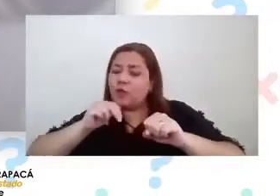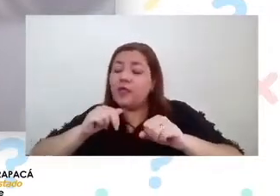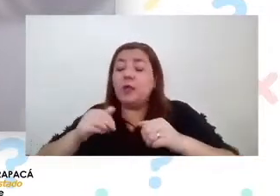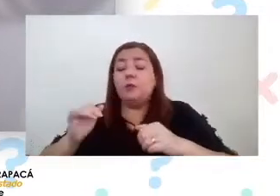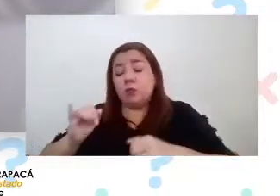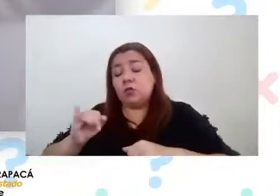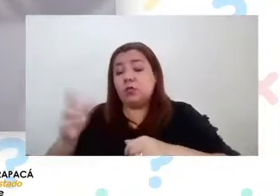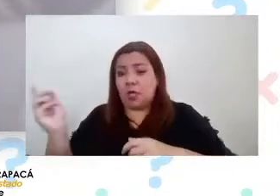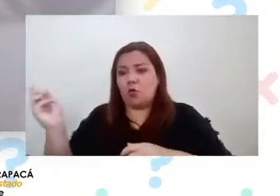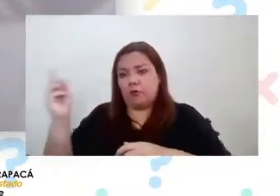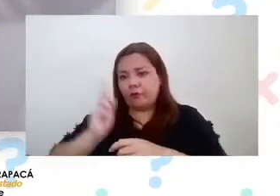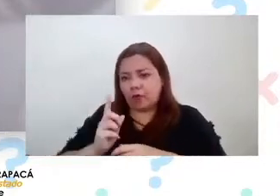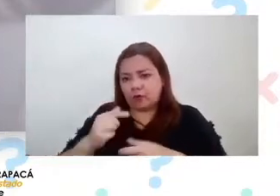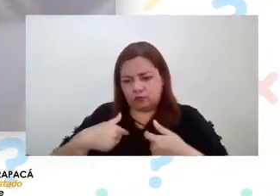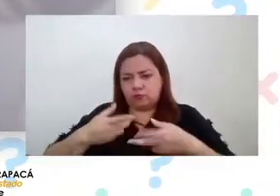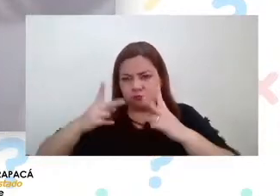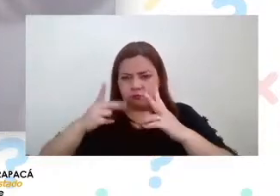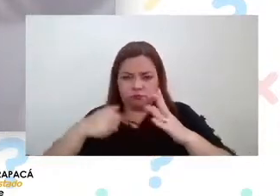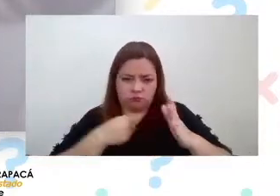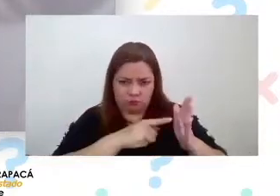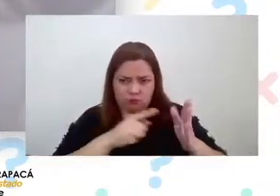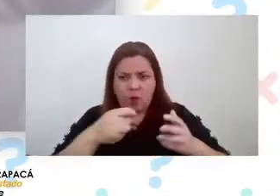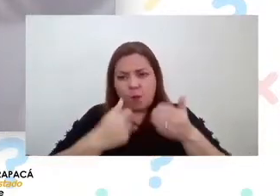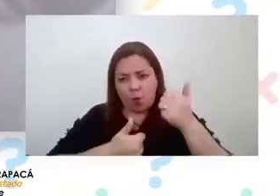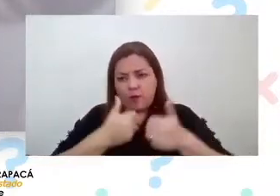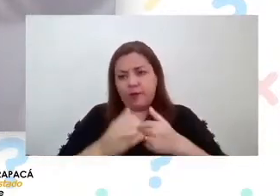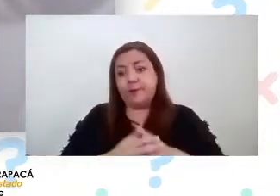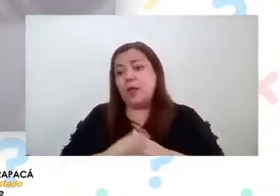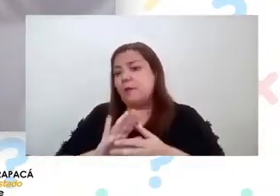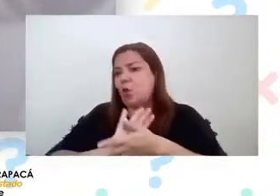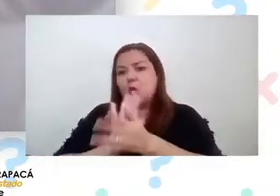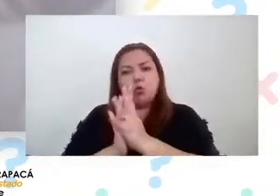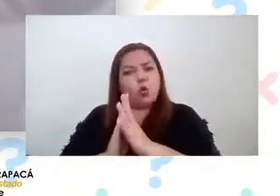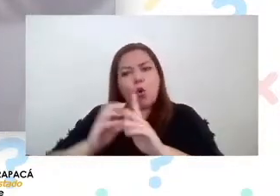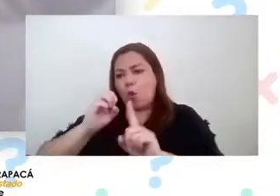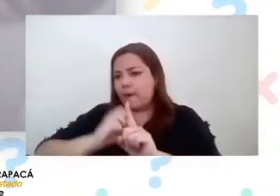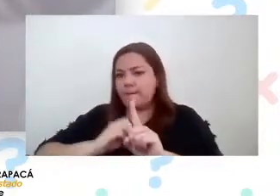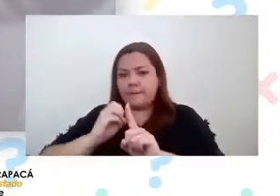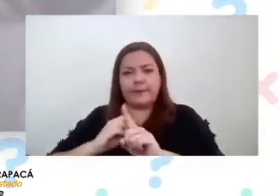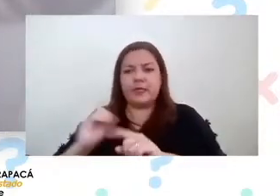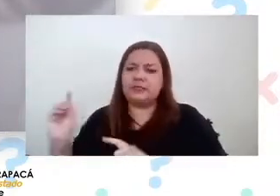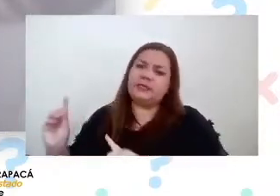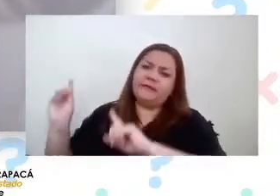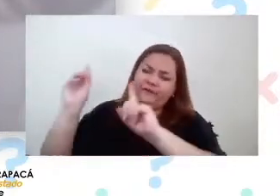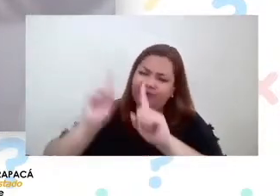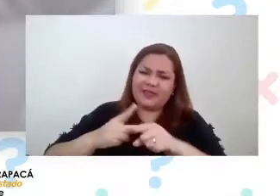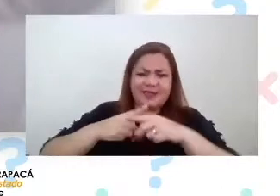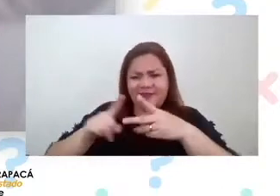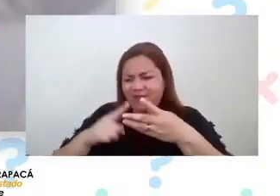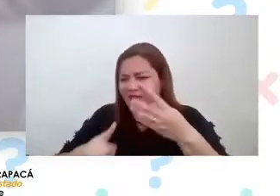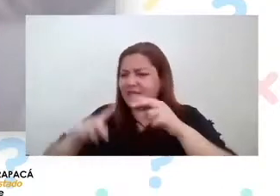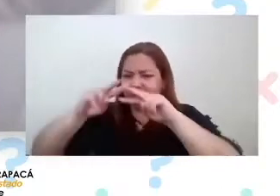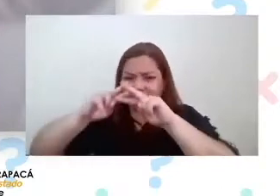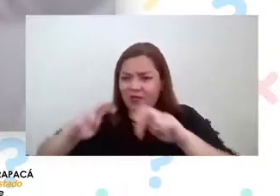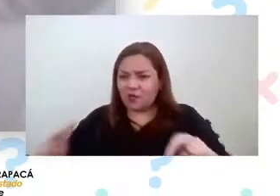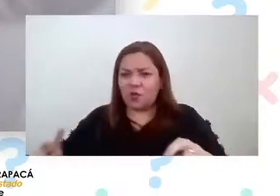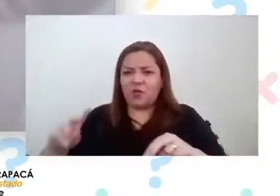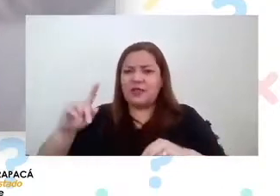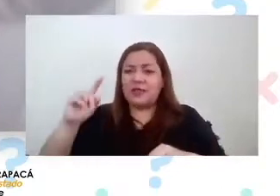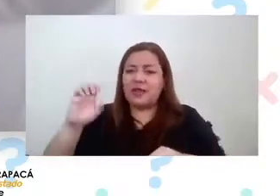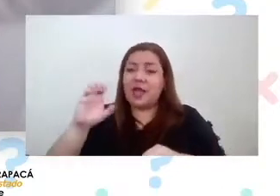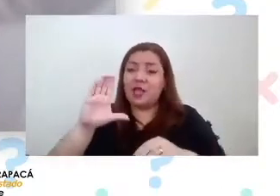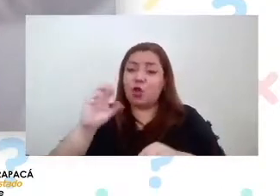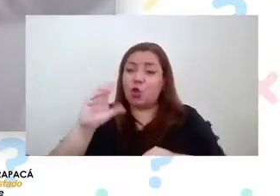pero sí hay arte gente todos los meses vienen diferentes investigadores tanto de la ecología dentro de la ecología